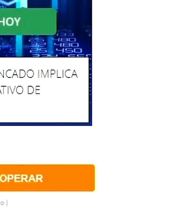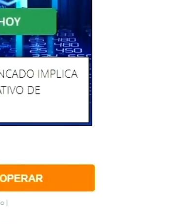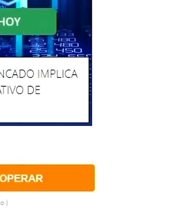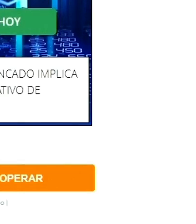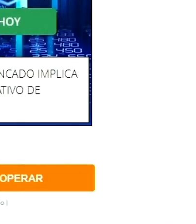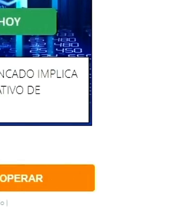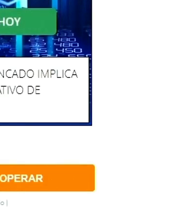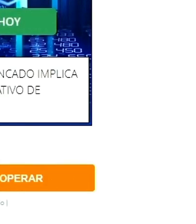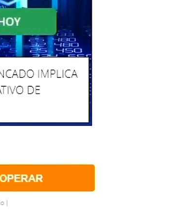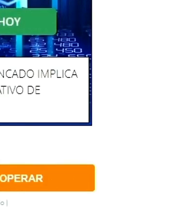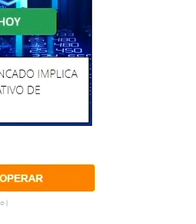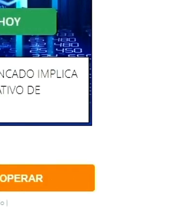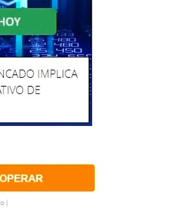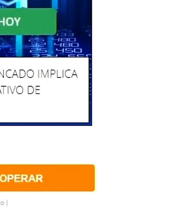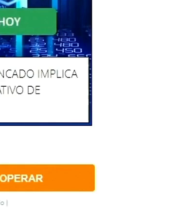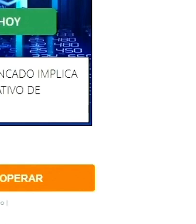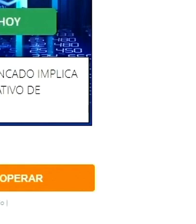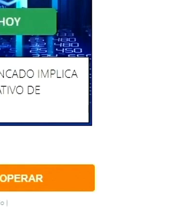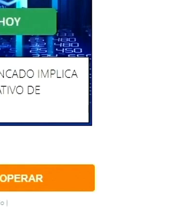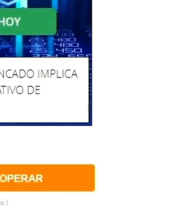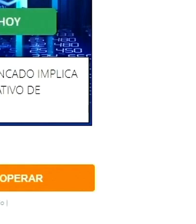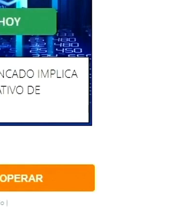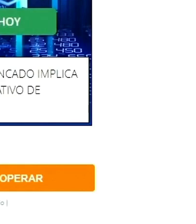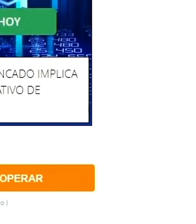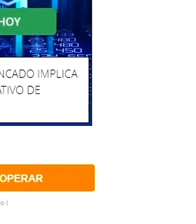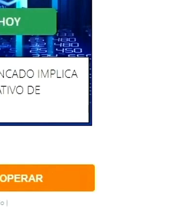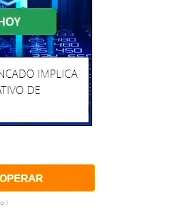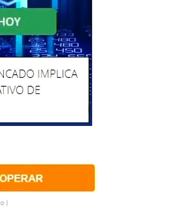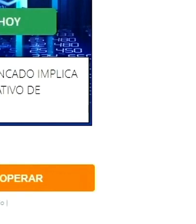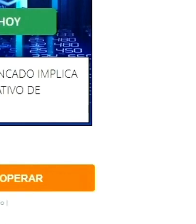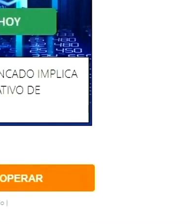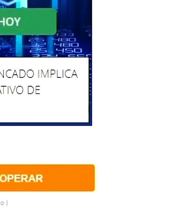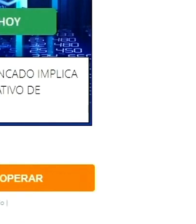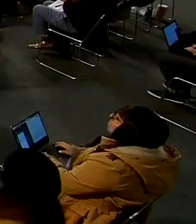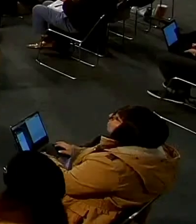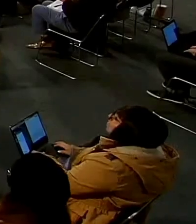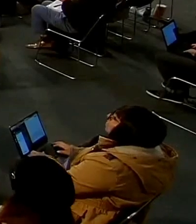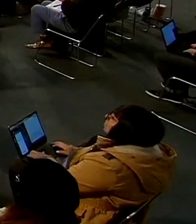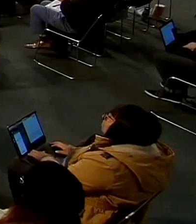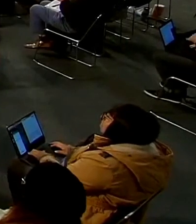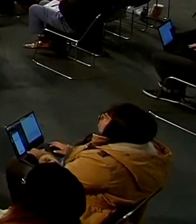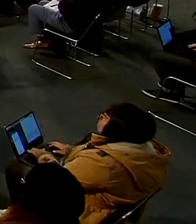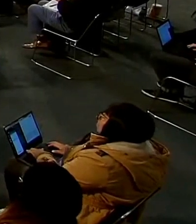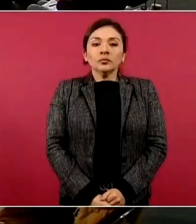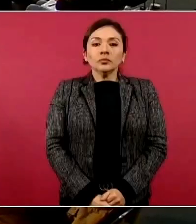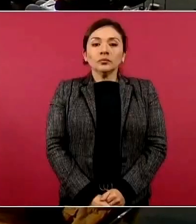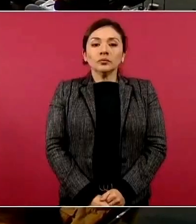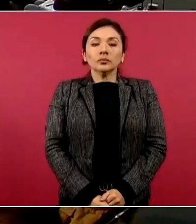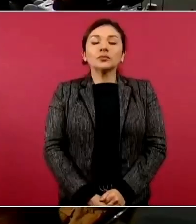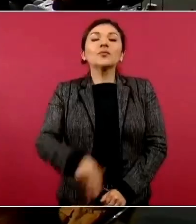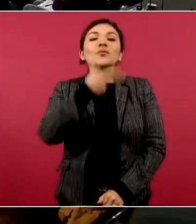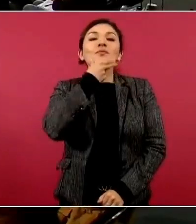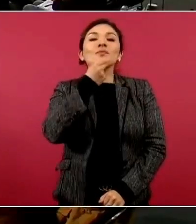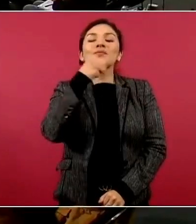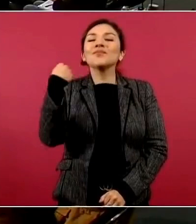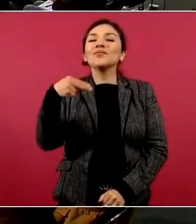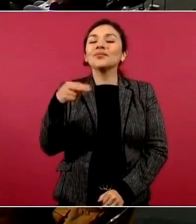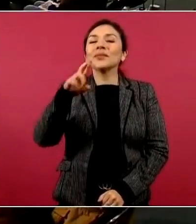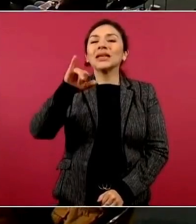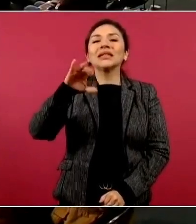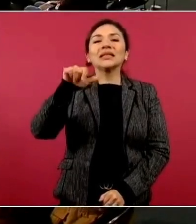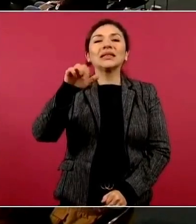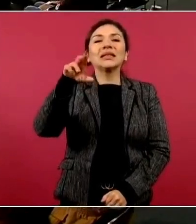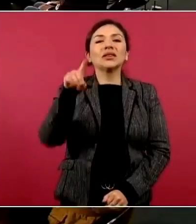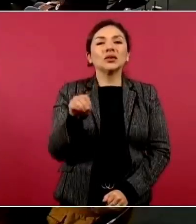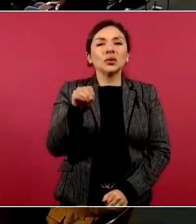Ricardo Alemán es el tercero, no, pero este no es al que me refiero, Ricardo Alemán. No, no,